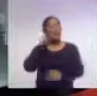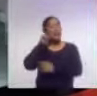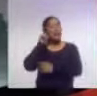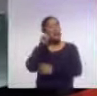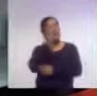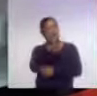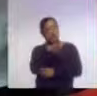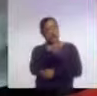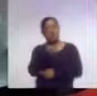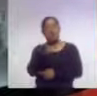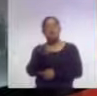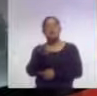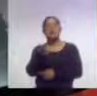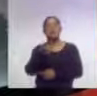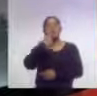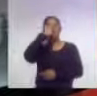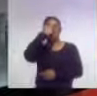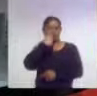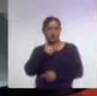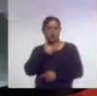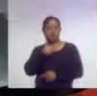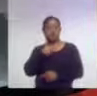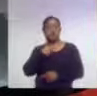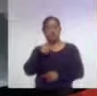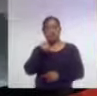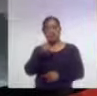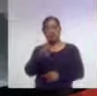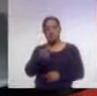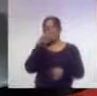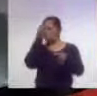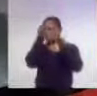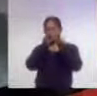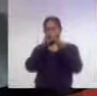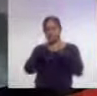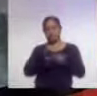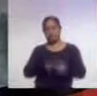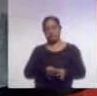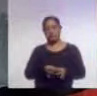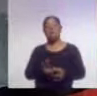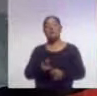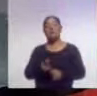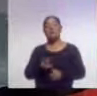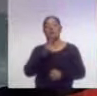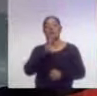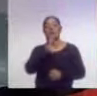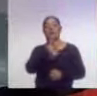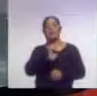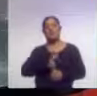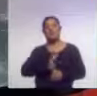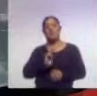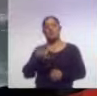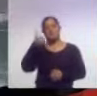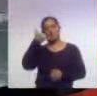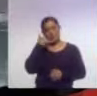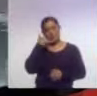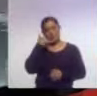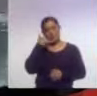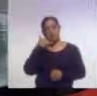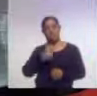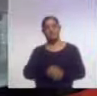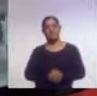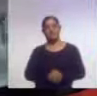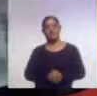en la tercera emisión de Ahora Noticias, le dábamos cuenta muy puntual a través de un reporte vía telefónica de